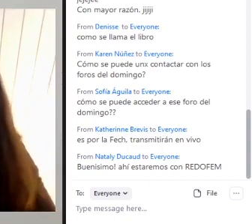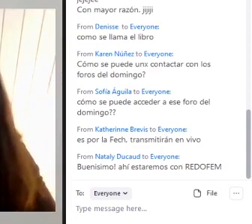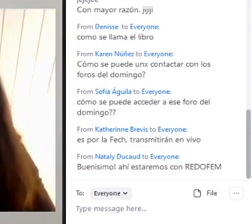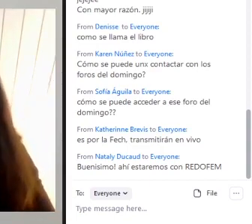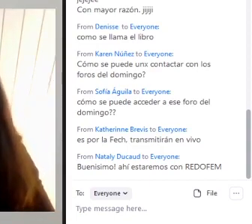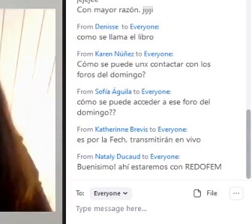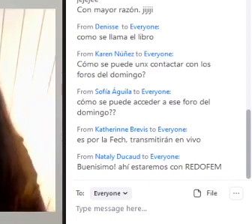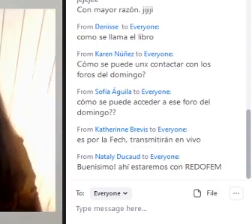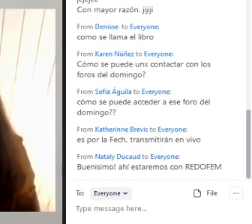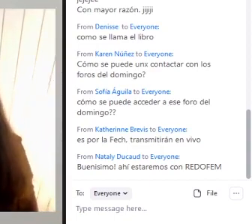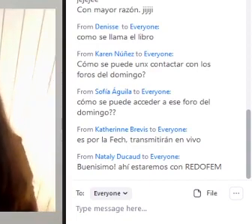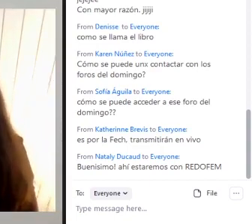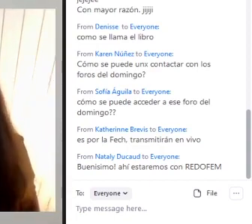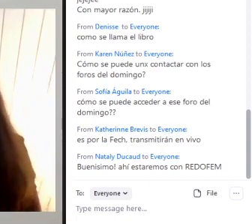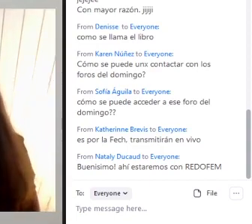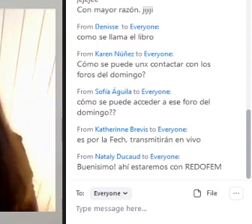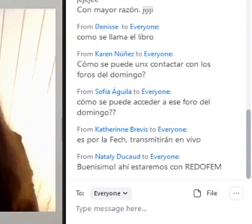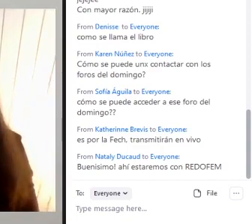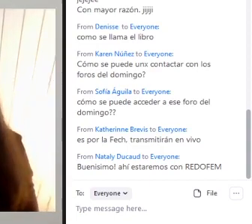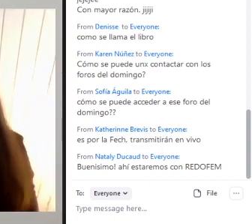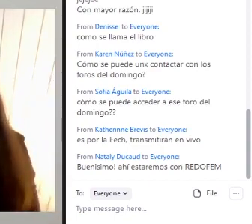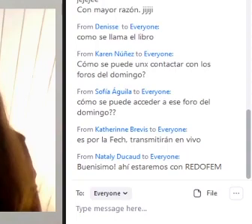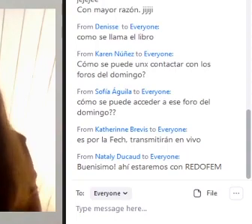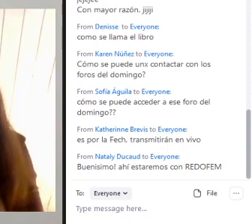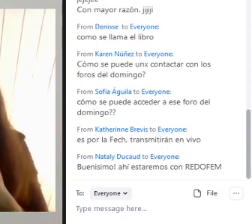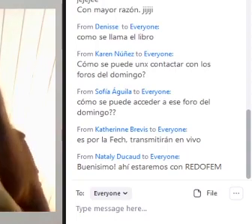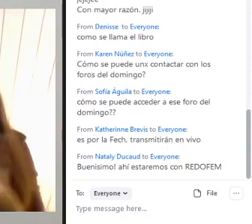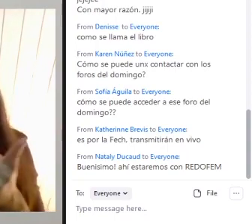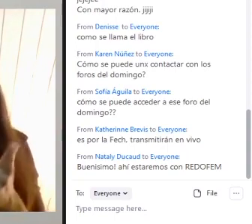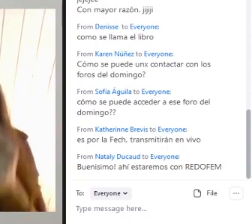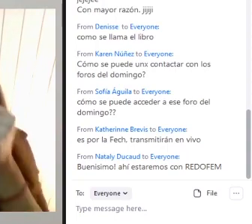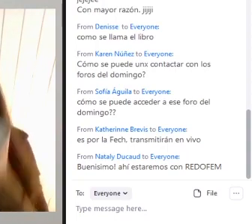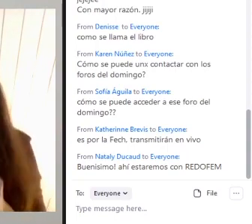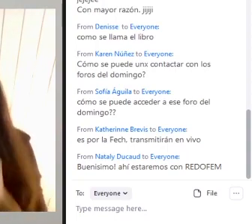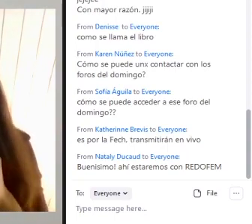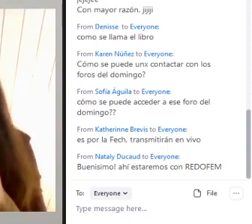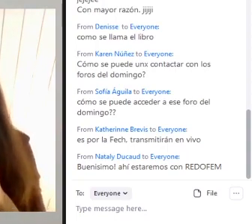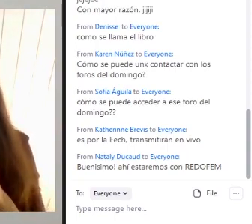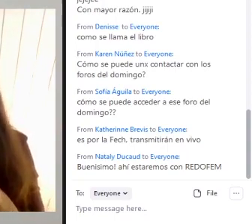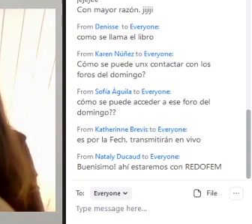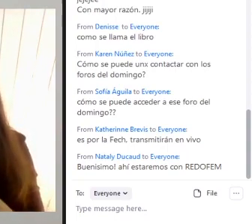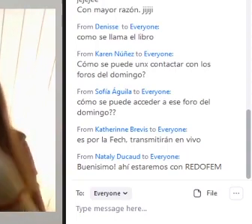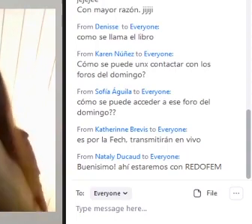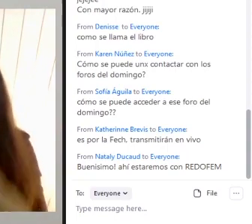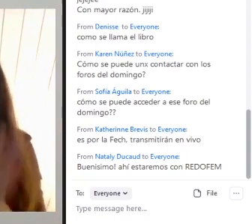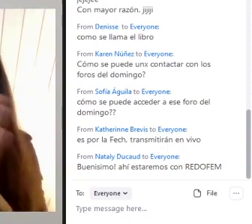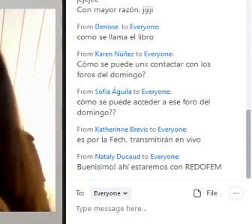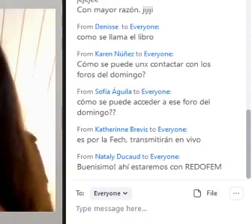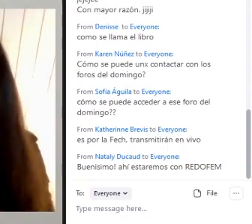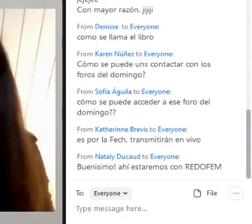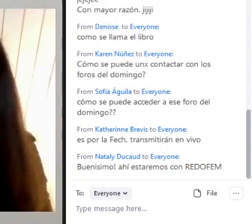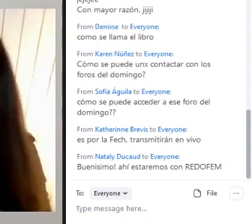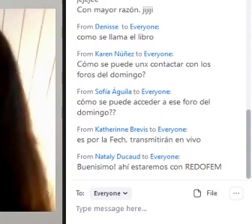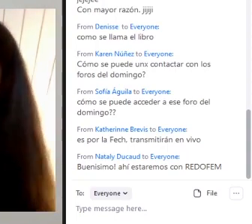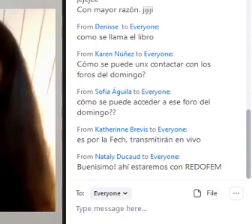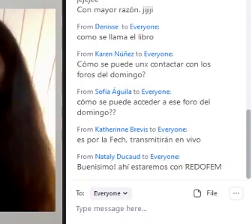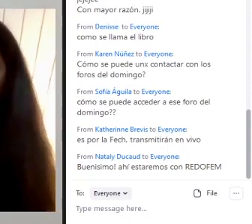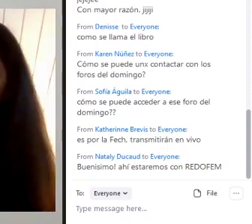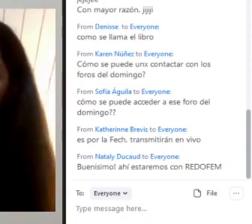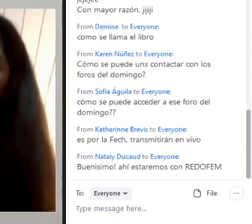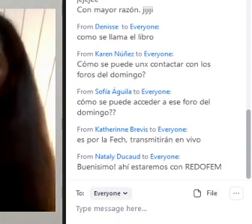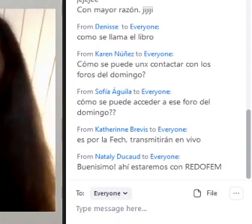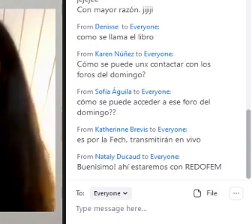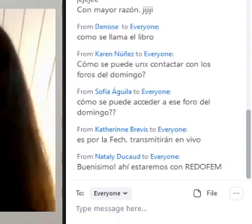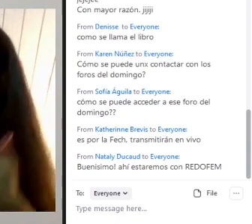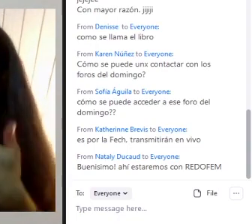En nuestra Y nuestros estudiantes Creamos que es posible Poder desarrollarse Las distintas cosas Que les gusten Independiente Que género Que